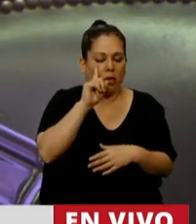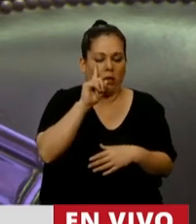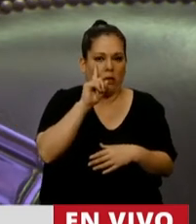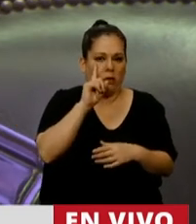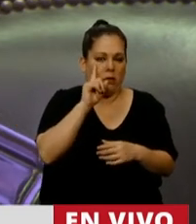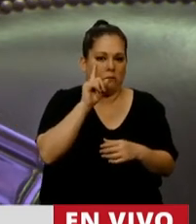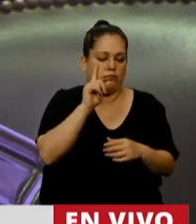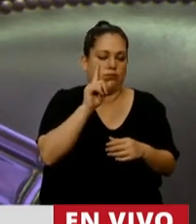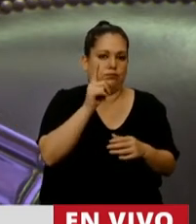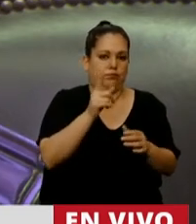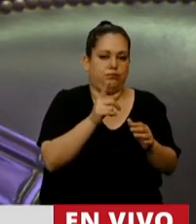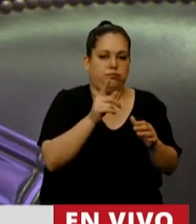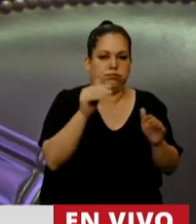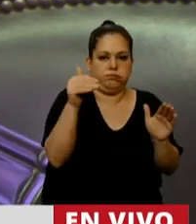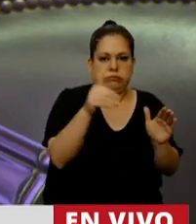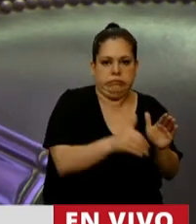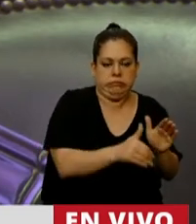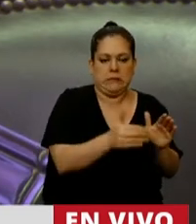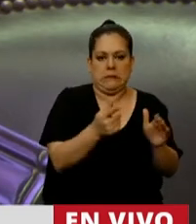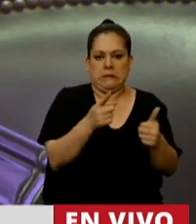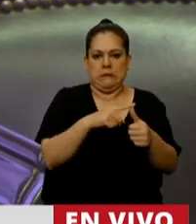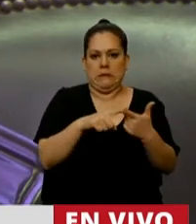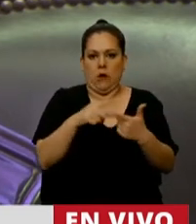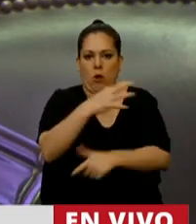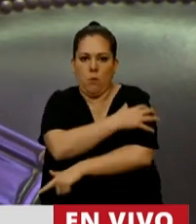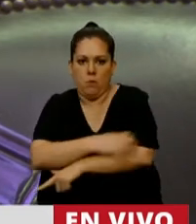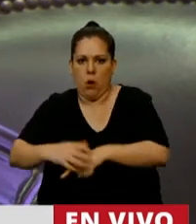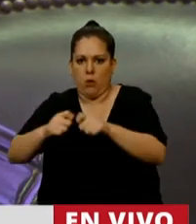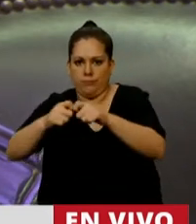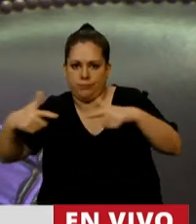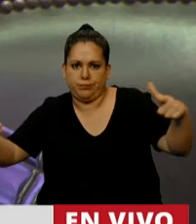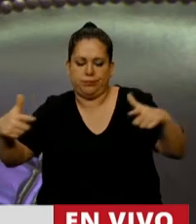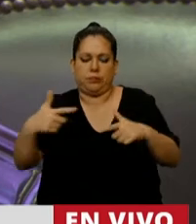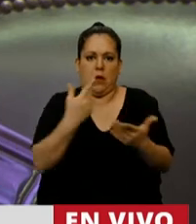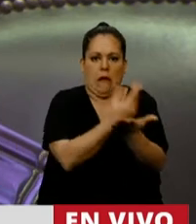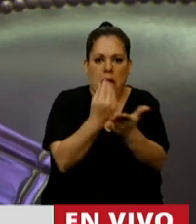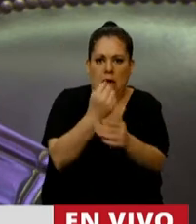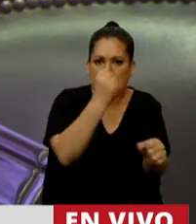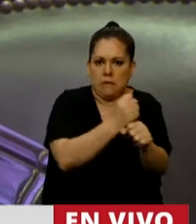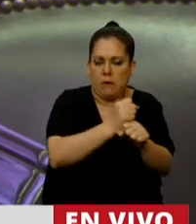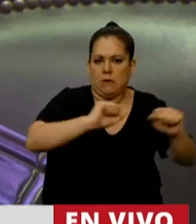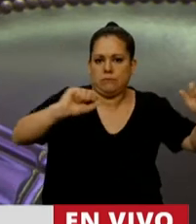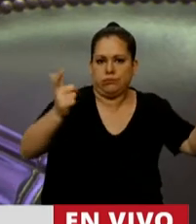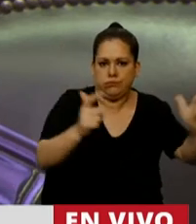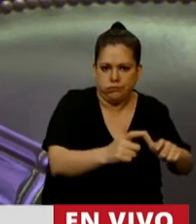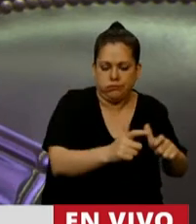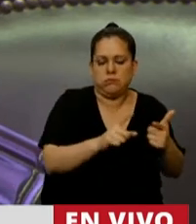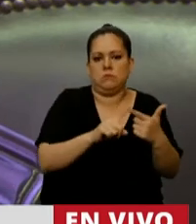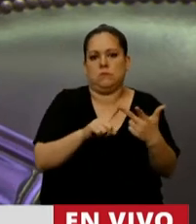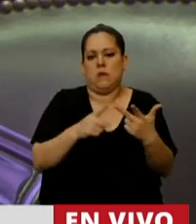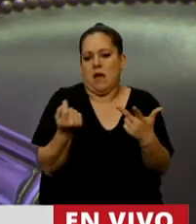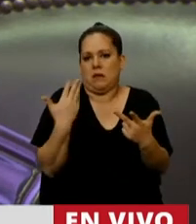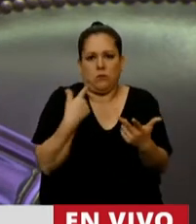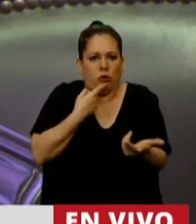sube la pobreza, la desocupación y las medidas tomadas recientemente